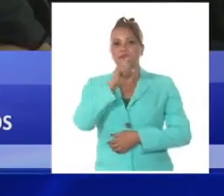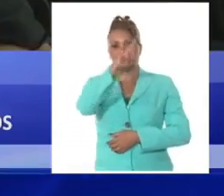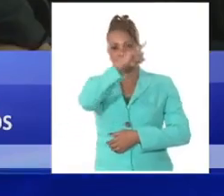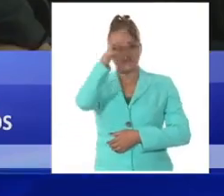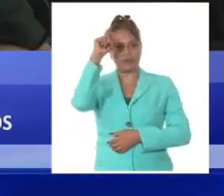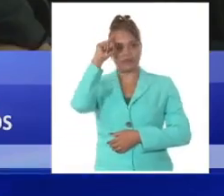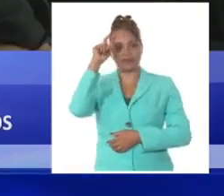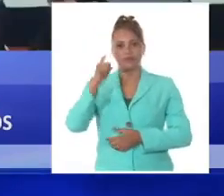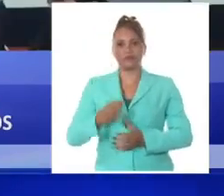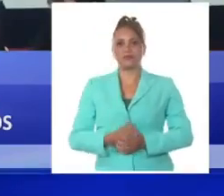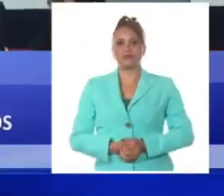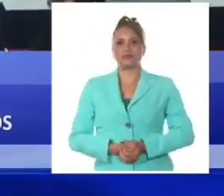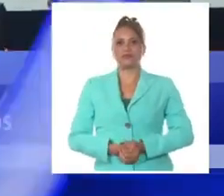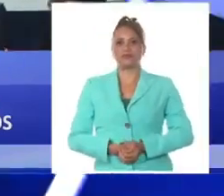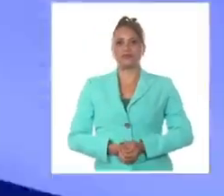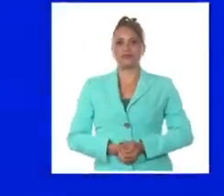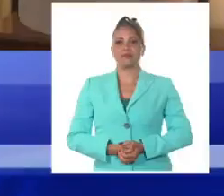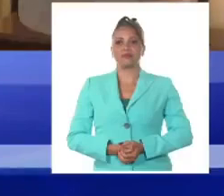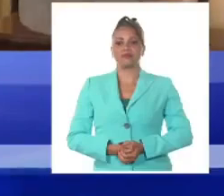agropecuaria.